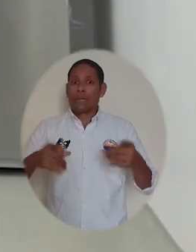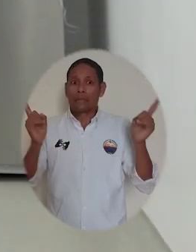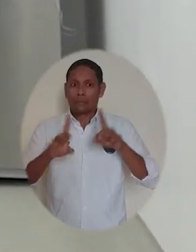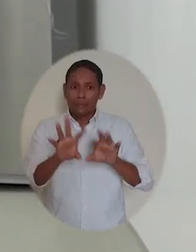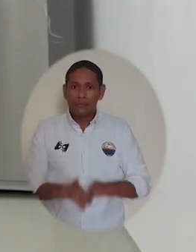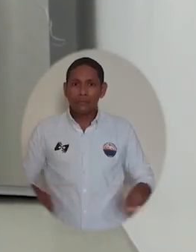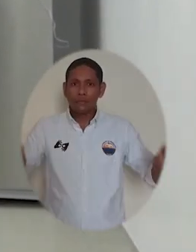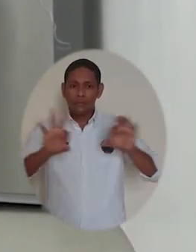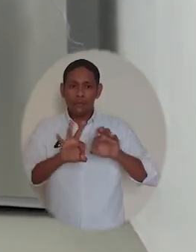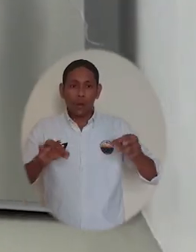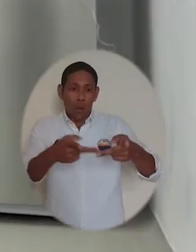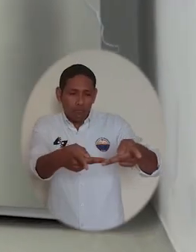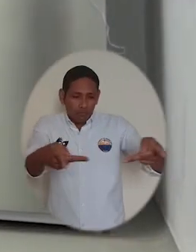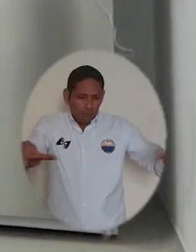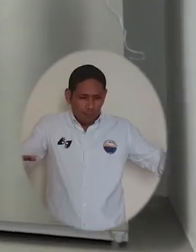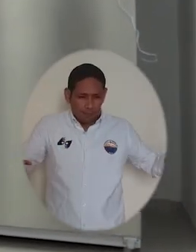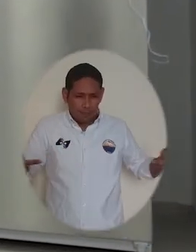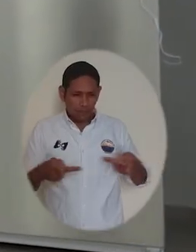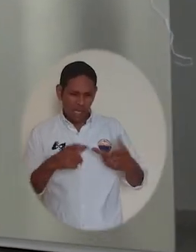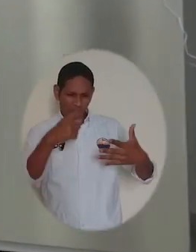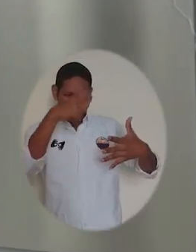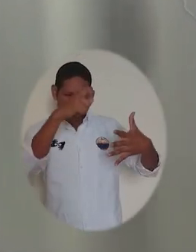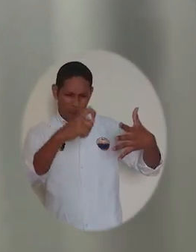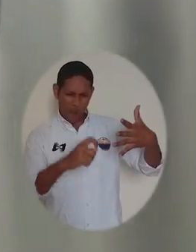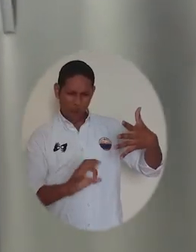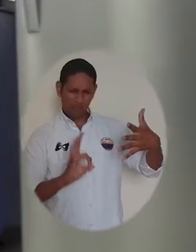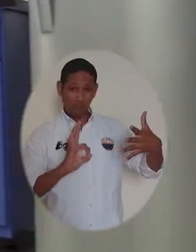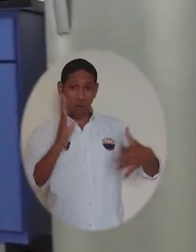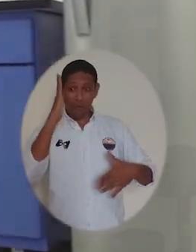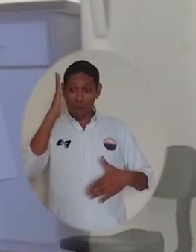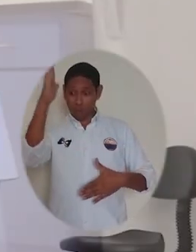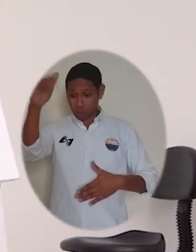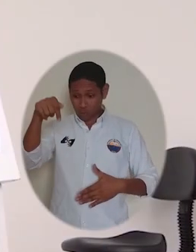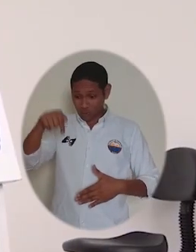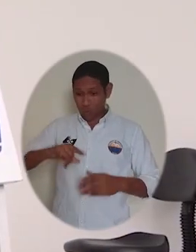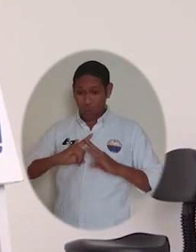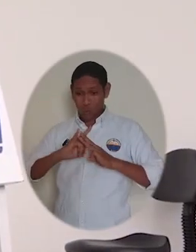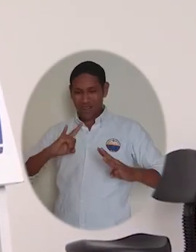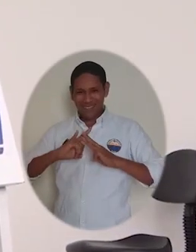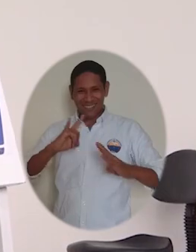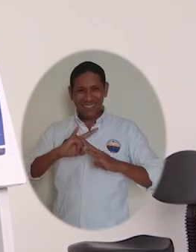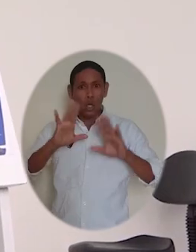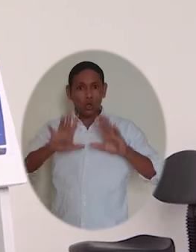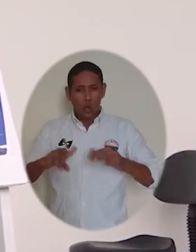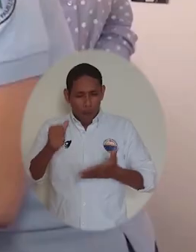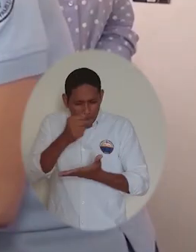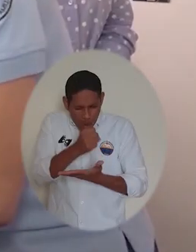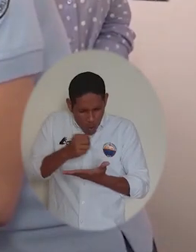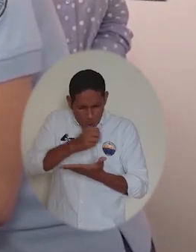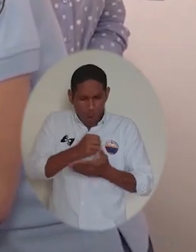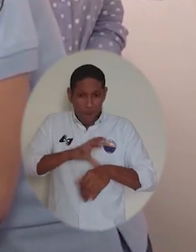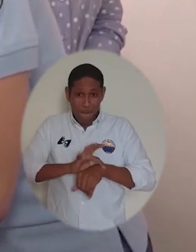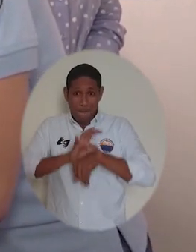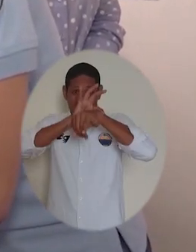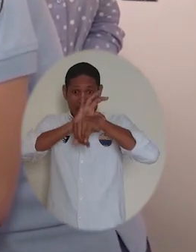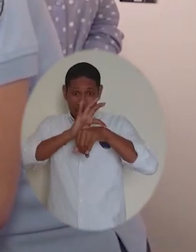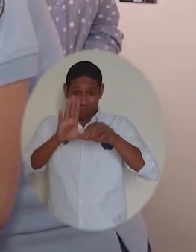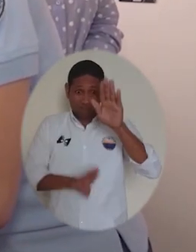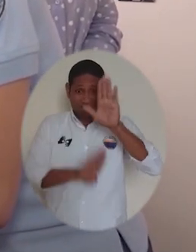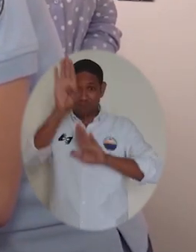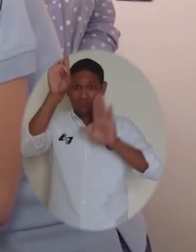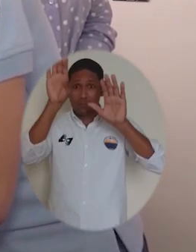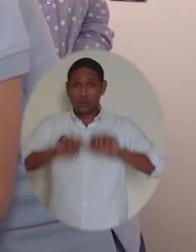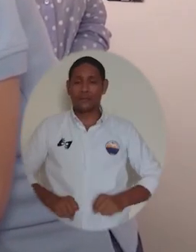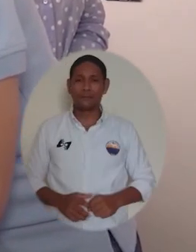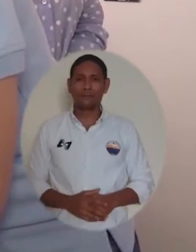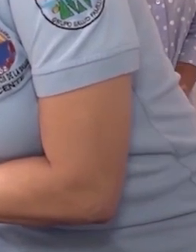del mundo, pero también con el propósito de disponer un espacio totalmente equipado a los futuros biólogos y médicos destacadas a estudios